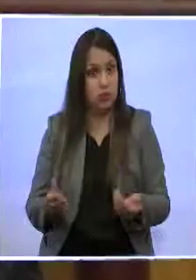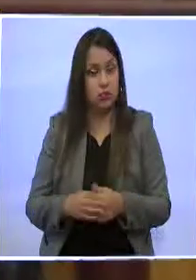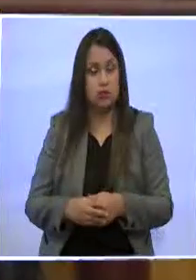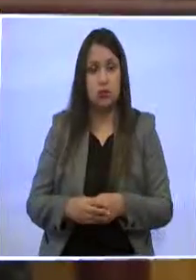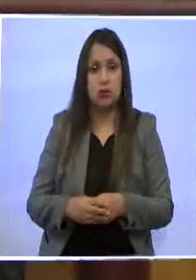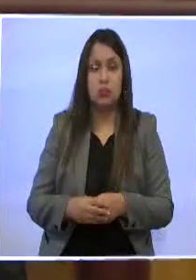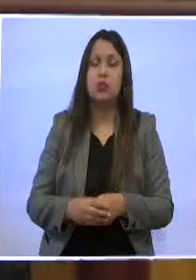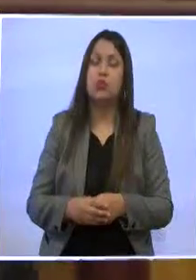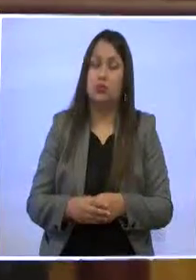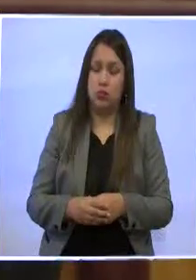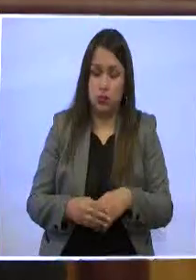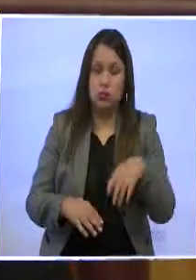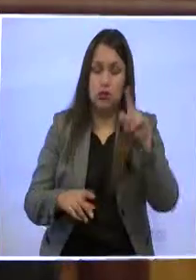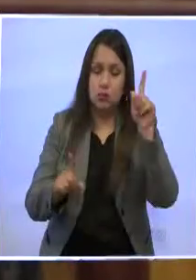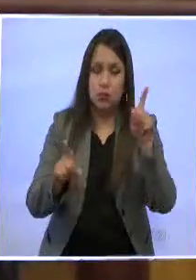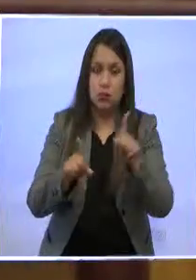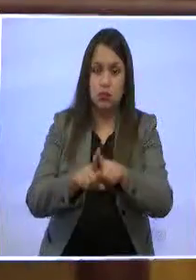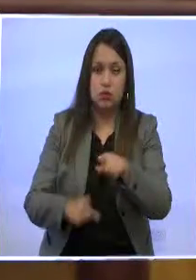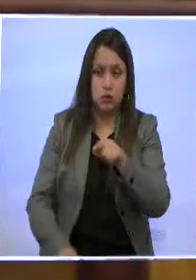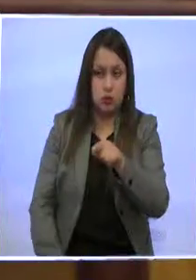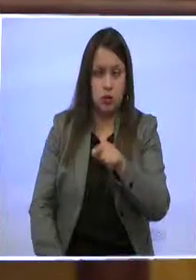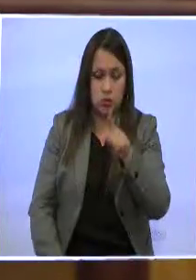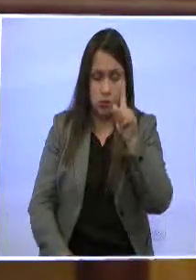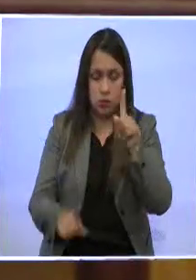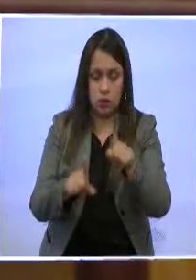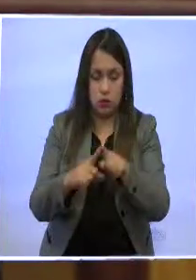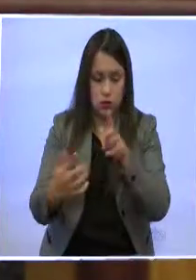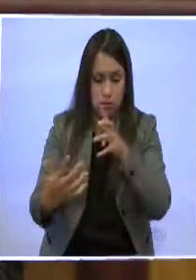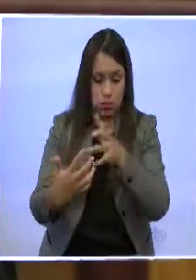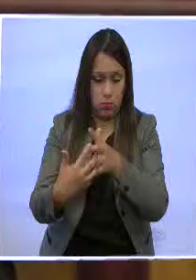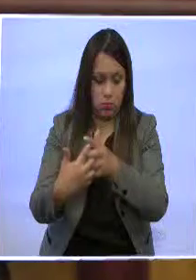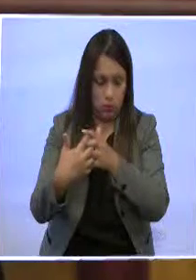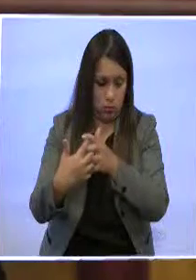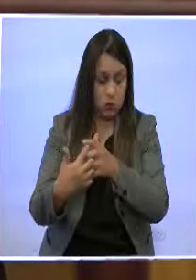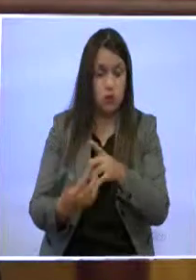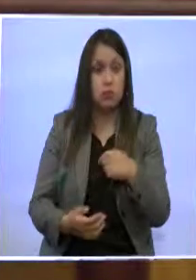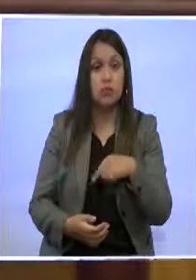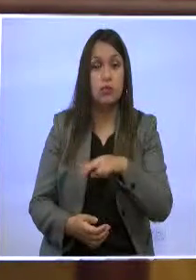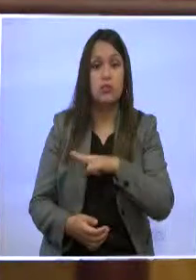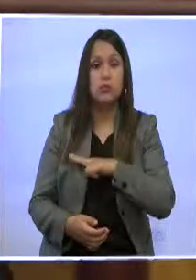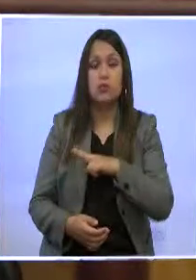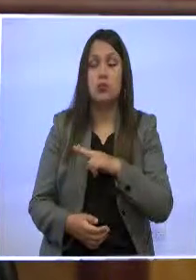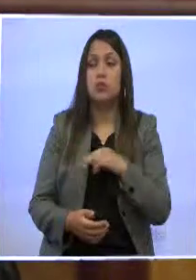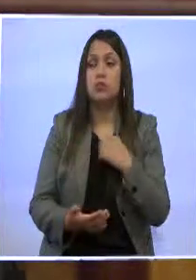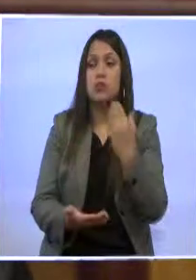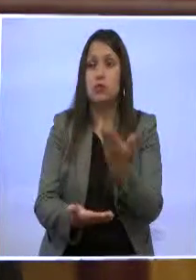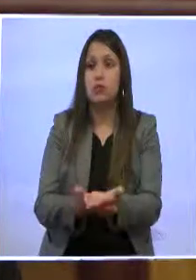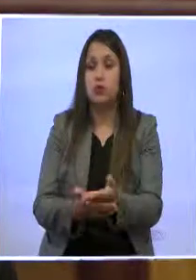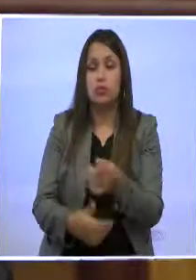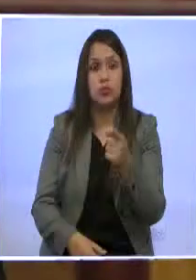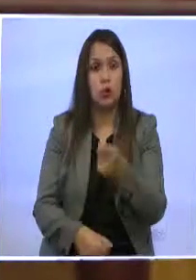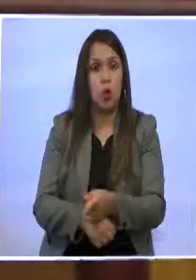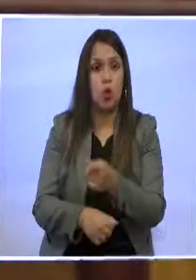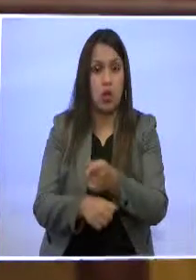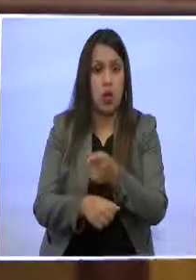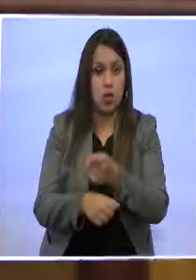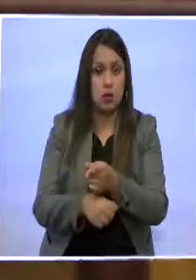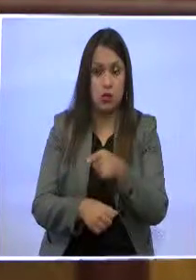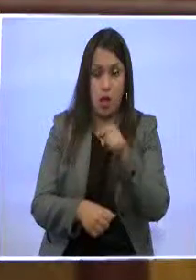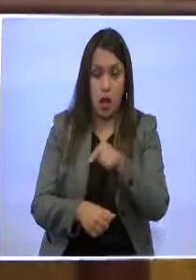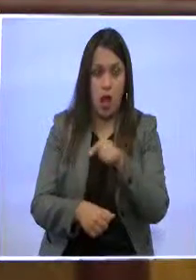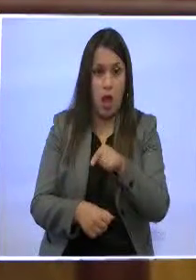Coincidimos con usted en esa preocupación, es por eso que presentamos una ordenanza que declara de interés social estos